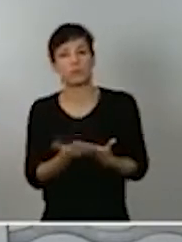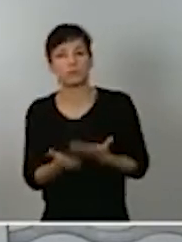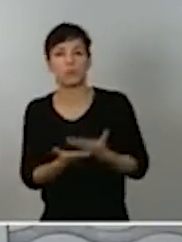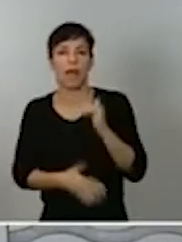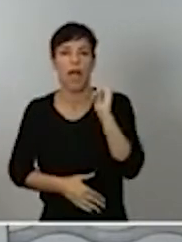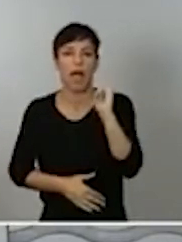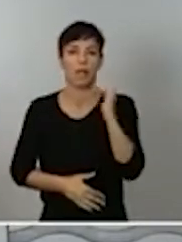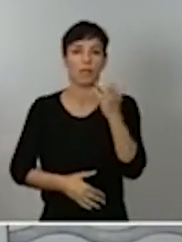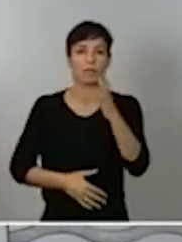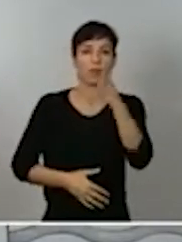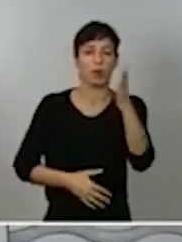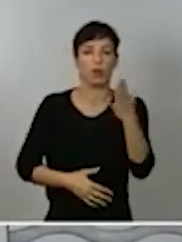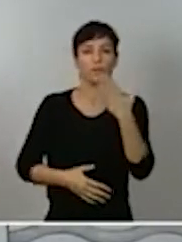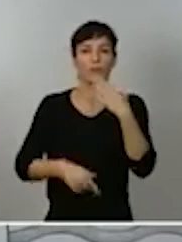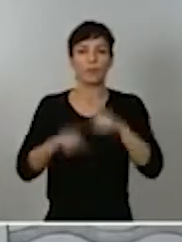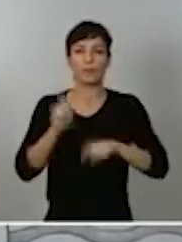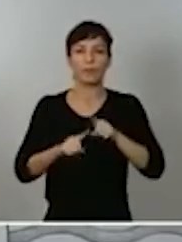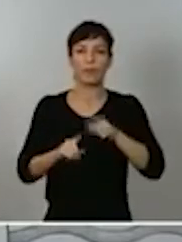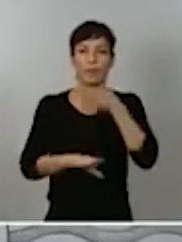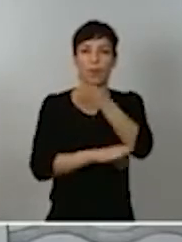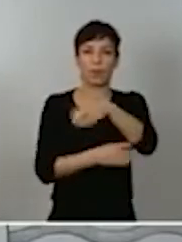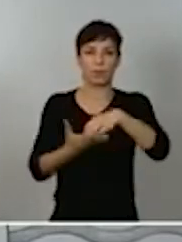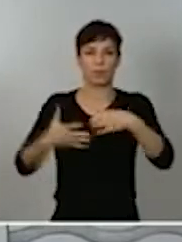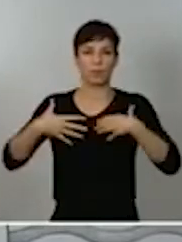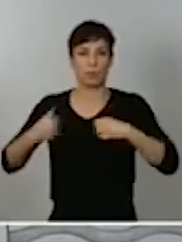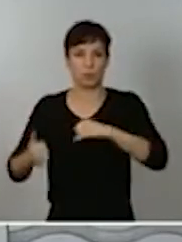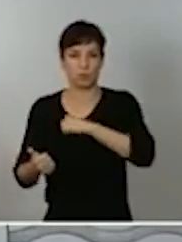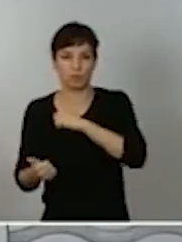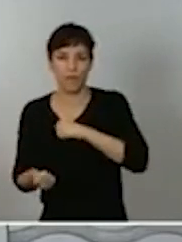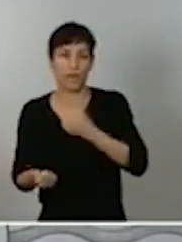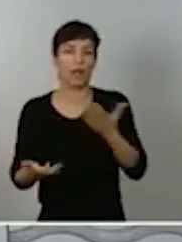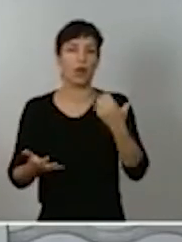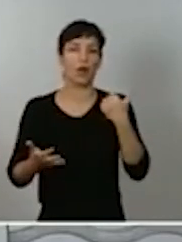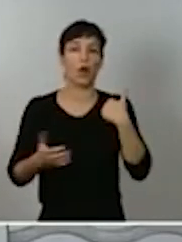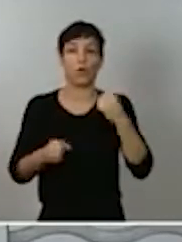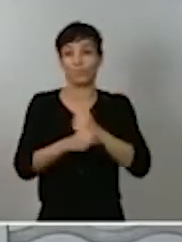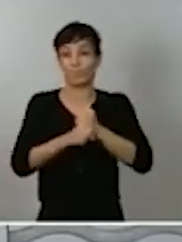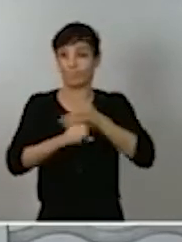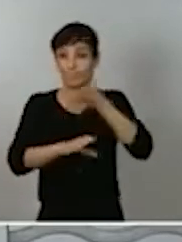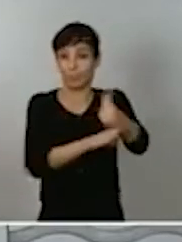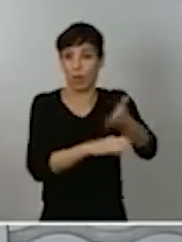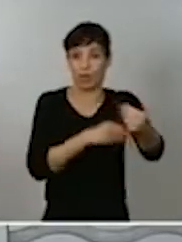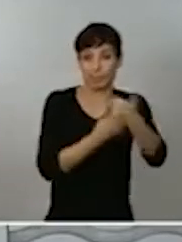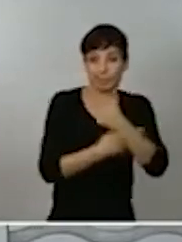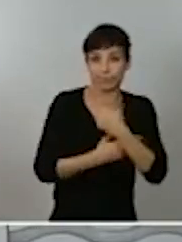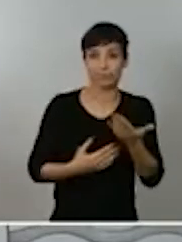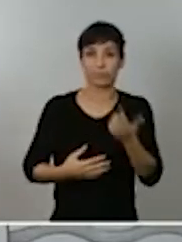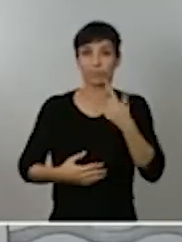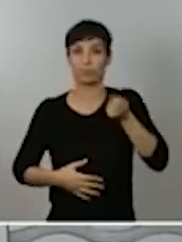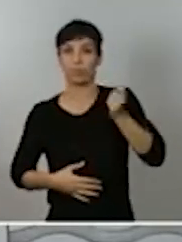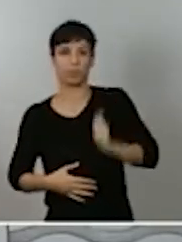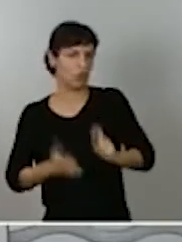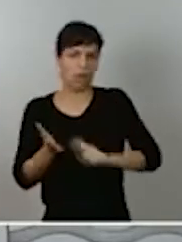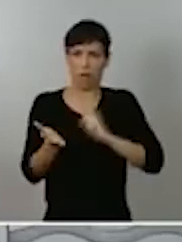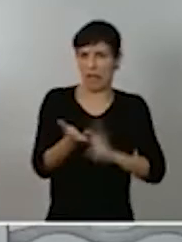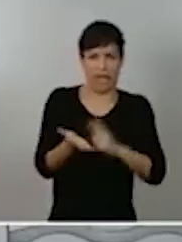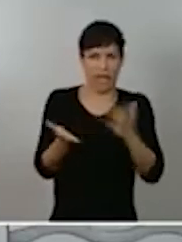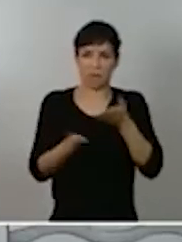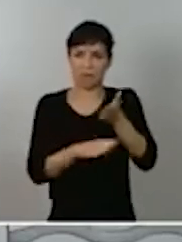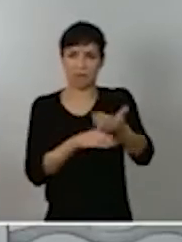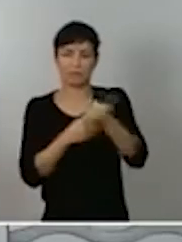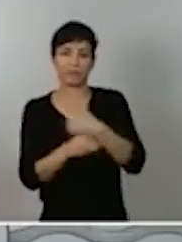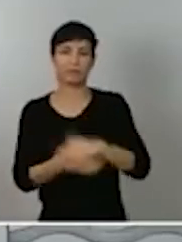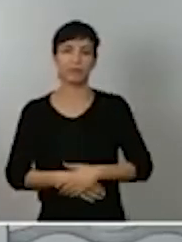motivo de asistencia a centros sanitarios, cumplimiento de obligaciones laborales, profesionales o legales, asistencia a centros